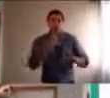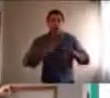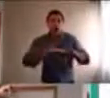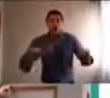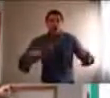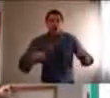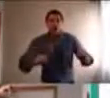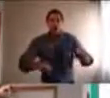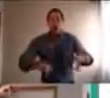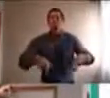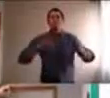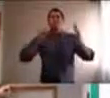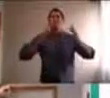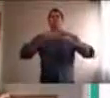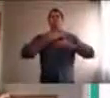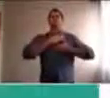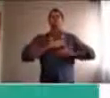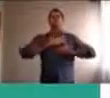tranquiliza,